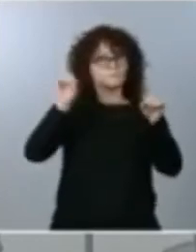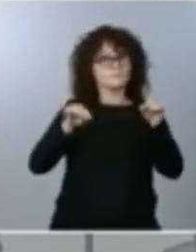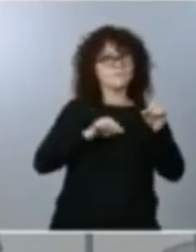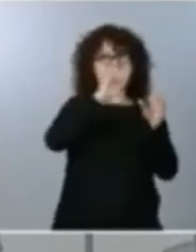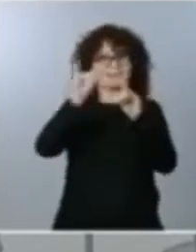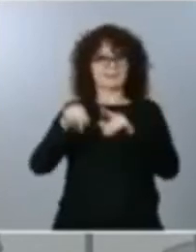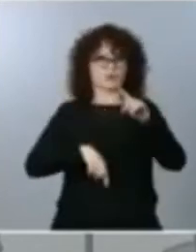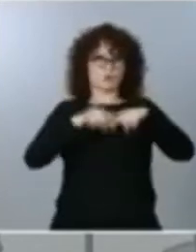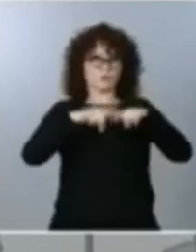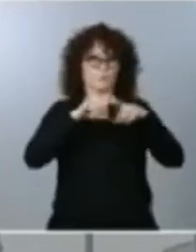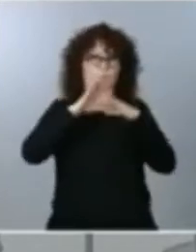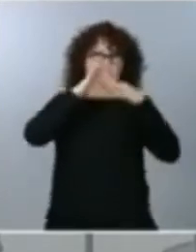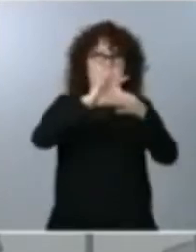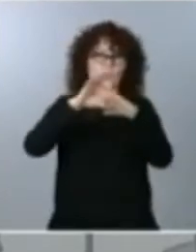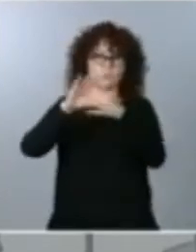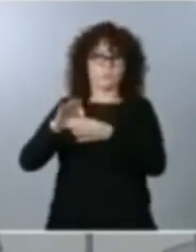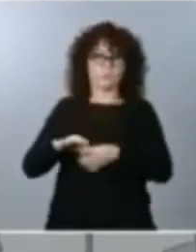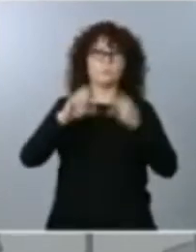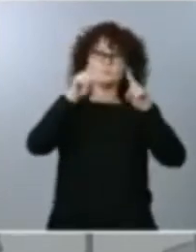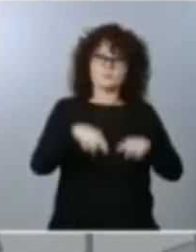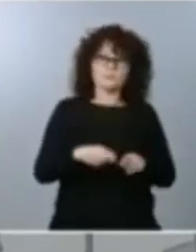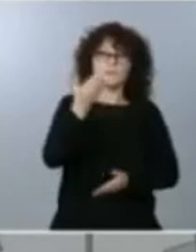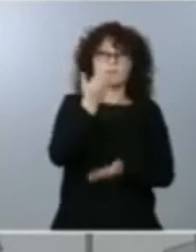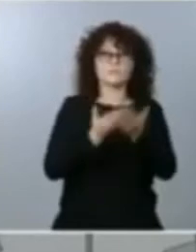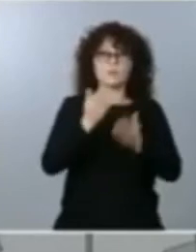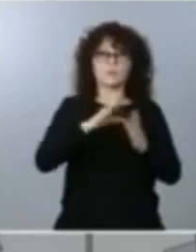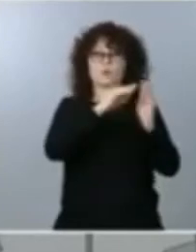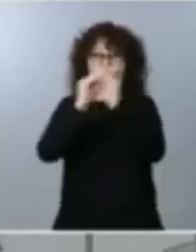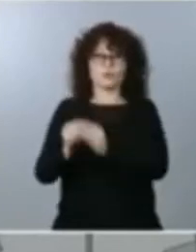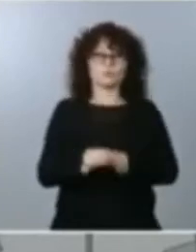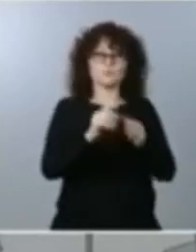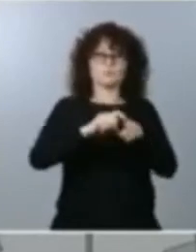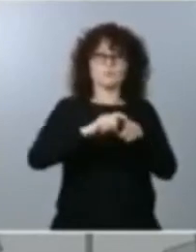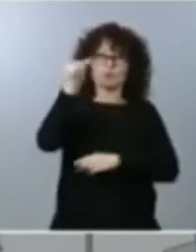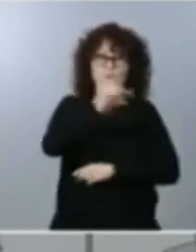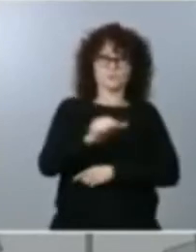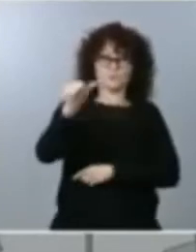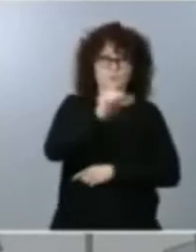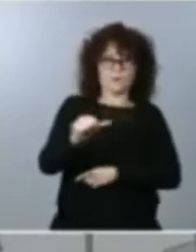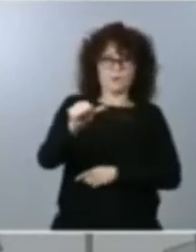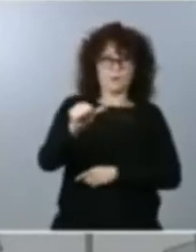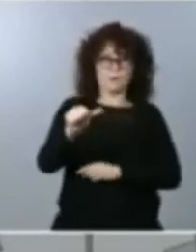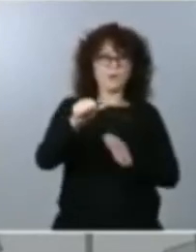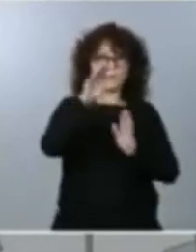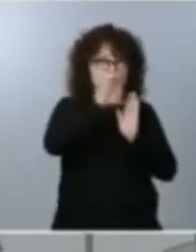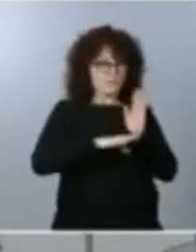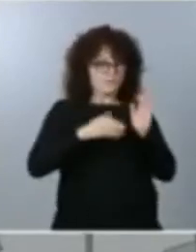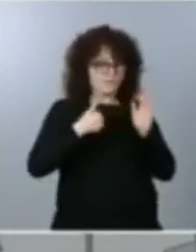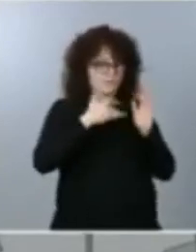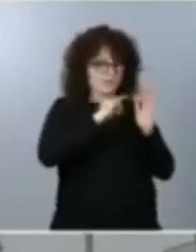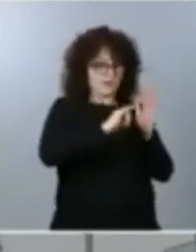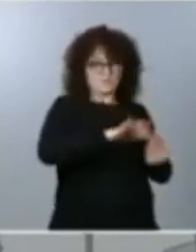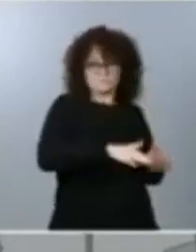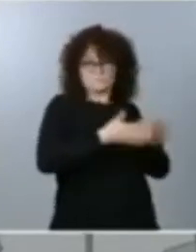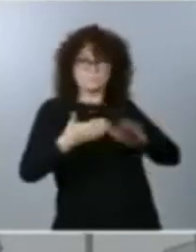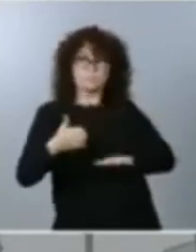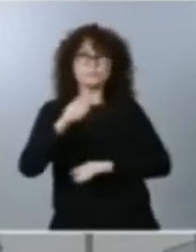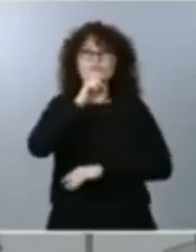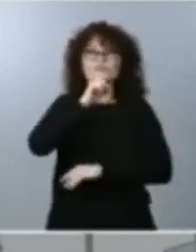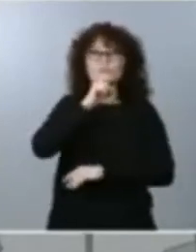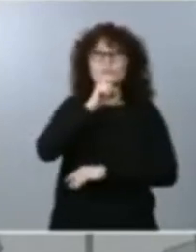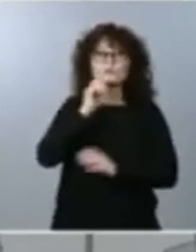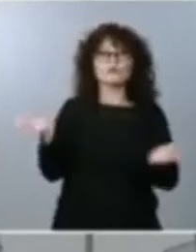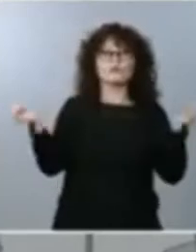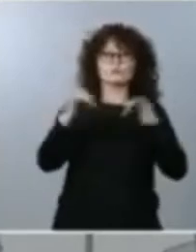evaluación conjunta de carácter semanal de las medidas adoptadas en el Consejo Interterritorial, donde están